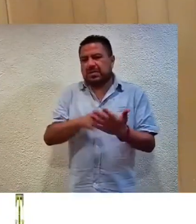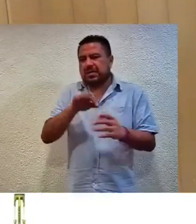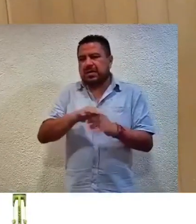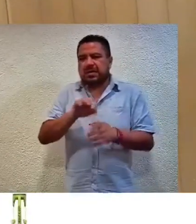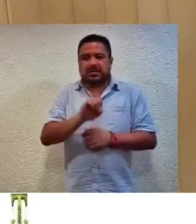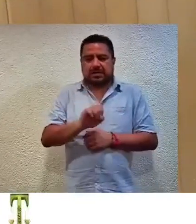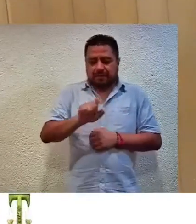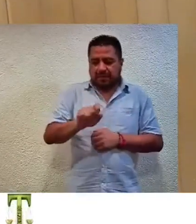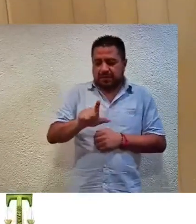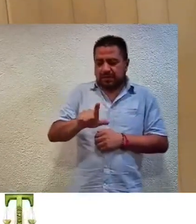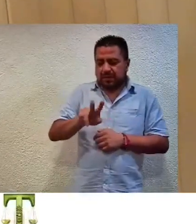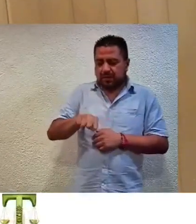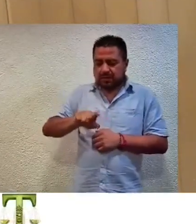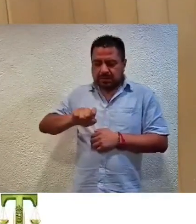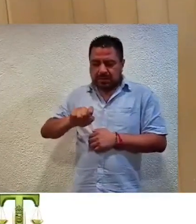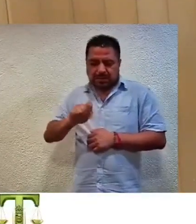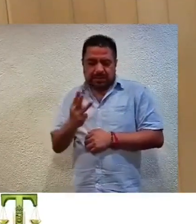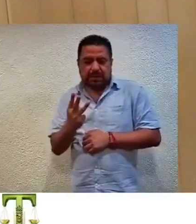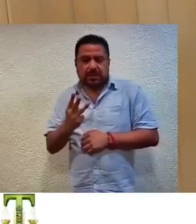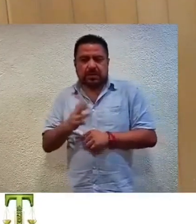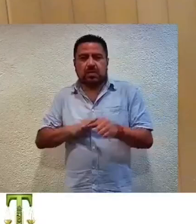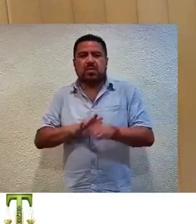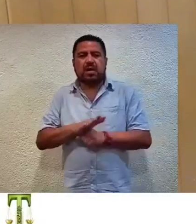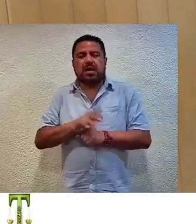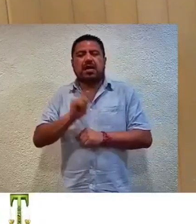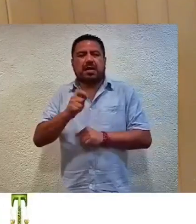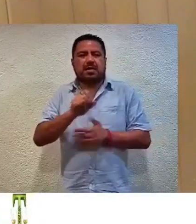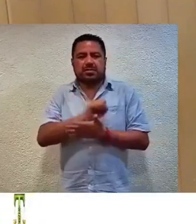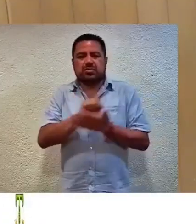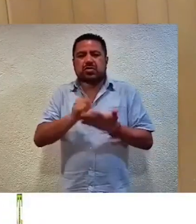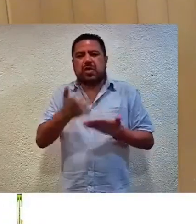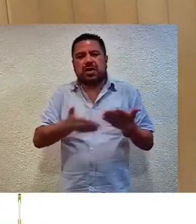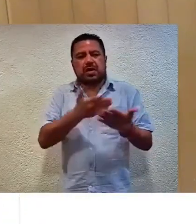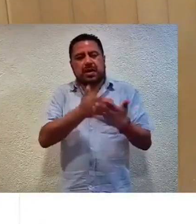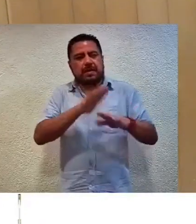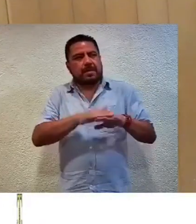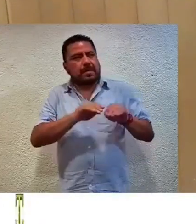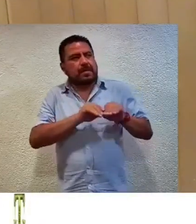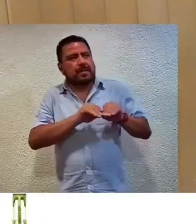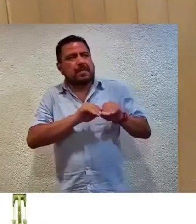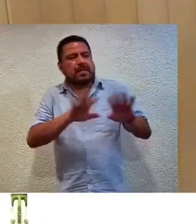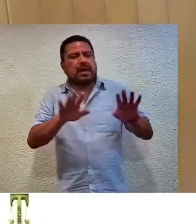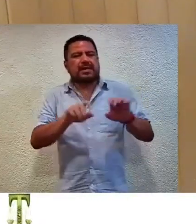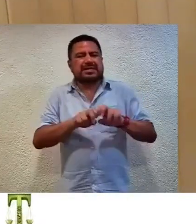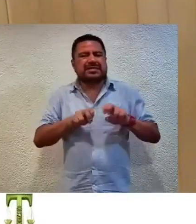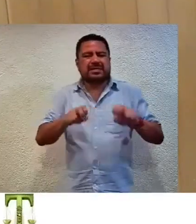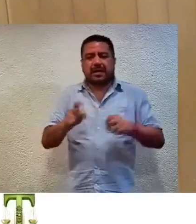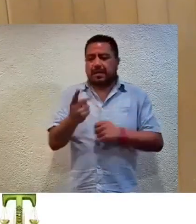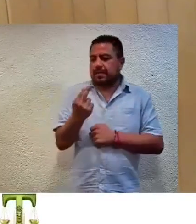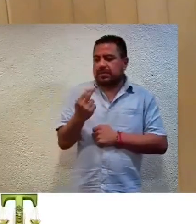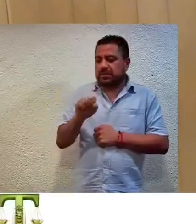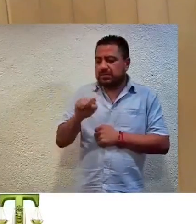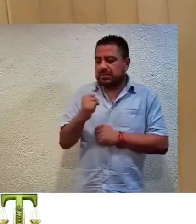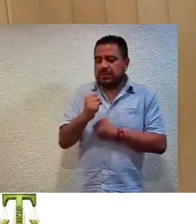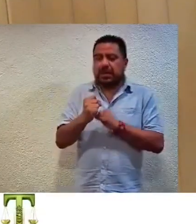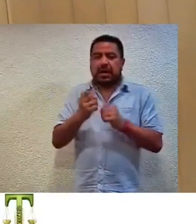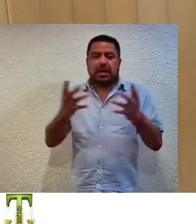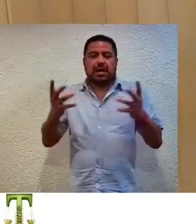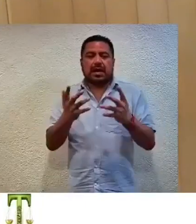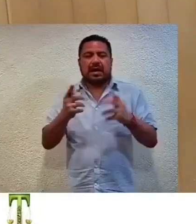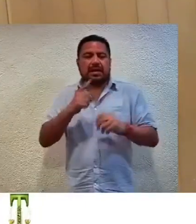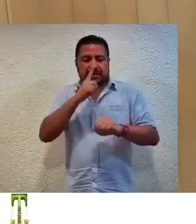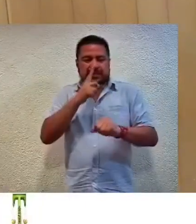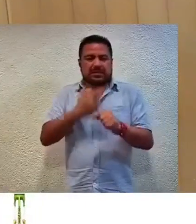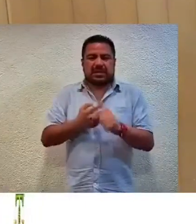027-2023, por cuanto hace a la solicitud y aclaración del acuerdo plenario de 25 de septiembre, realizada por el